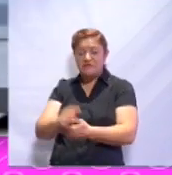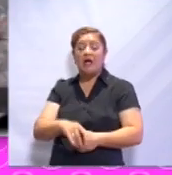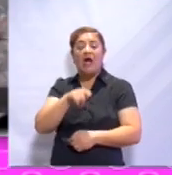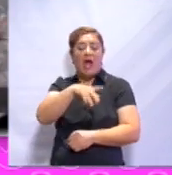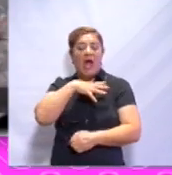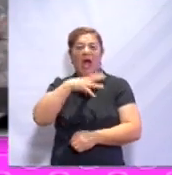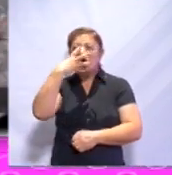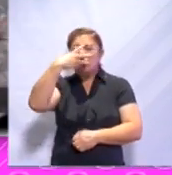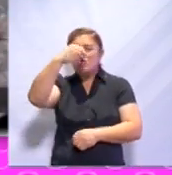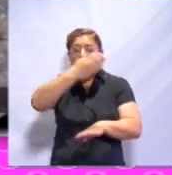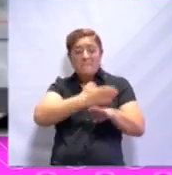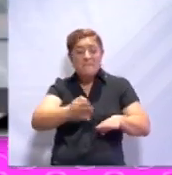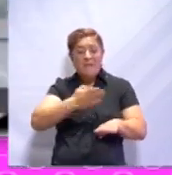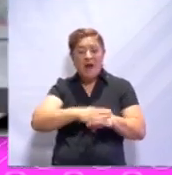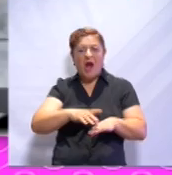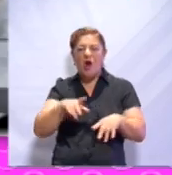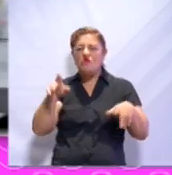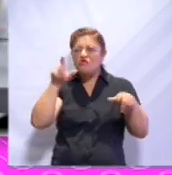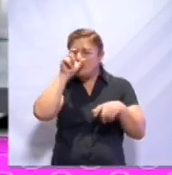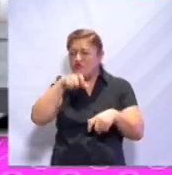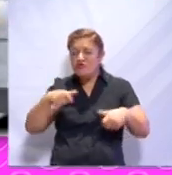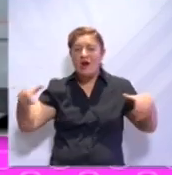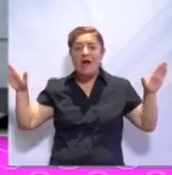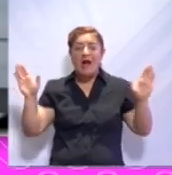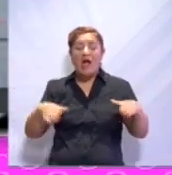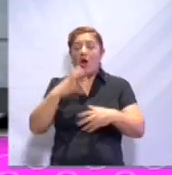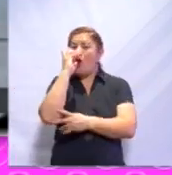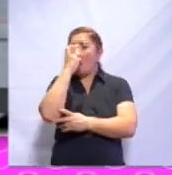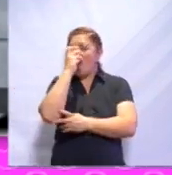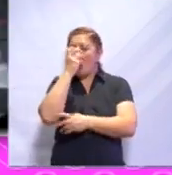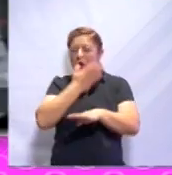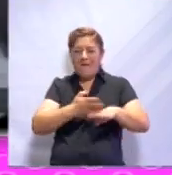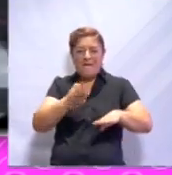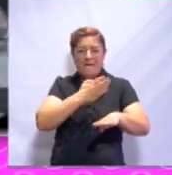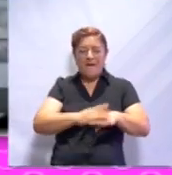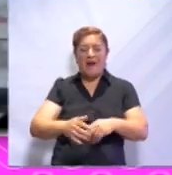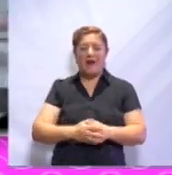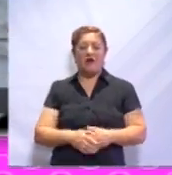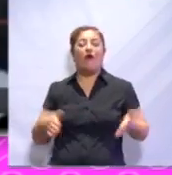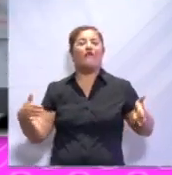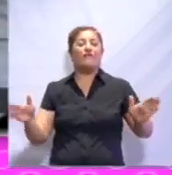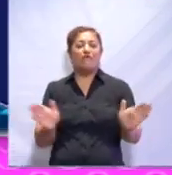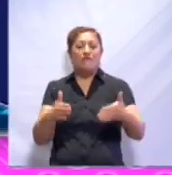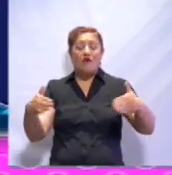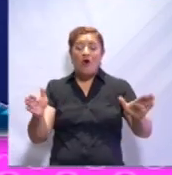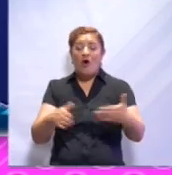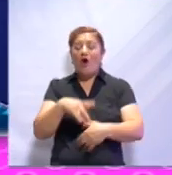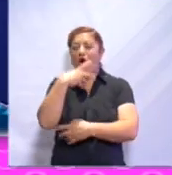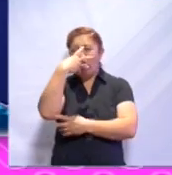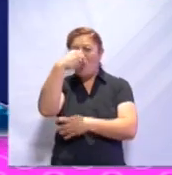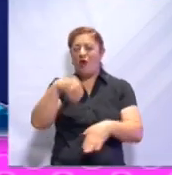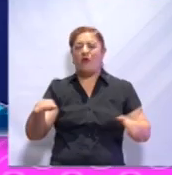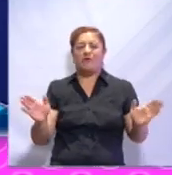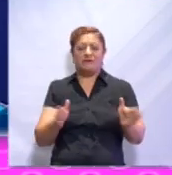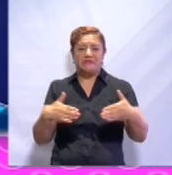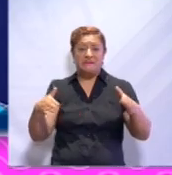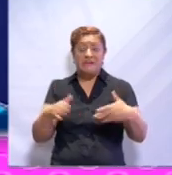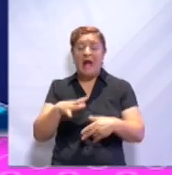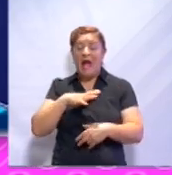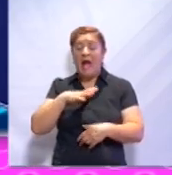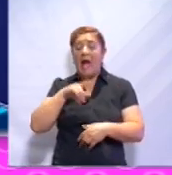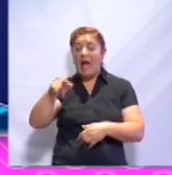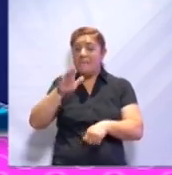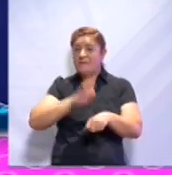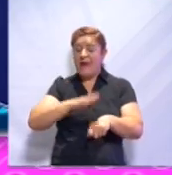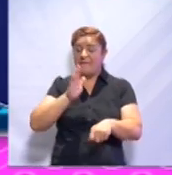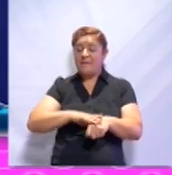árticos, halcones, osos polares, focas y lobos marinos. La tundra se distribuye